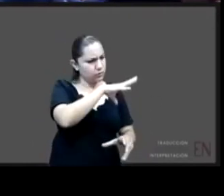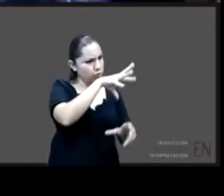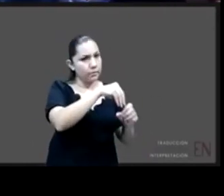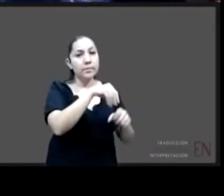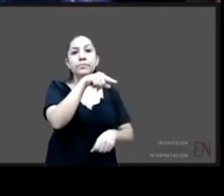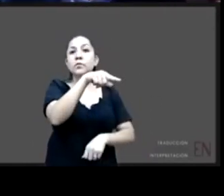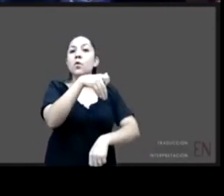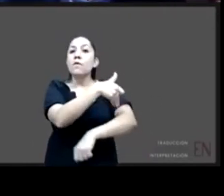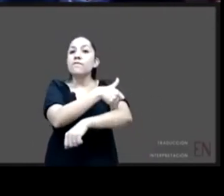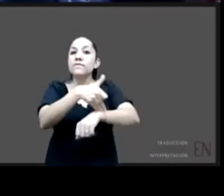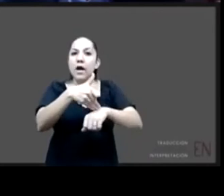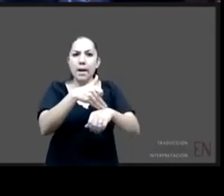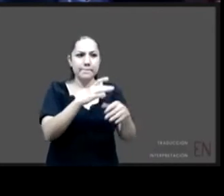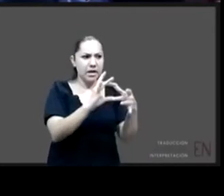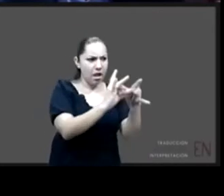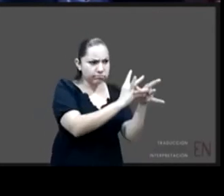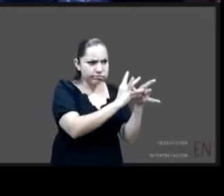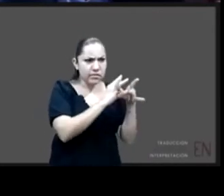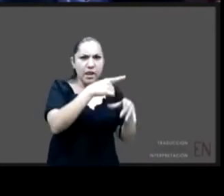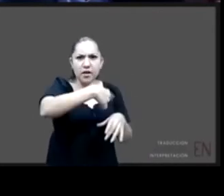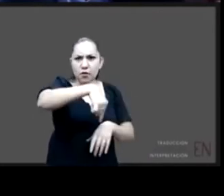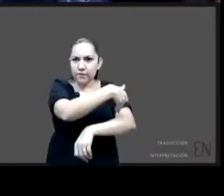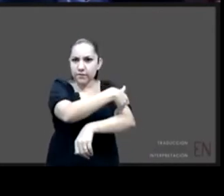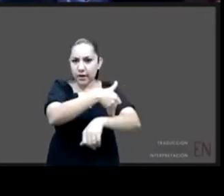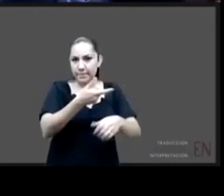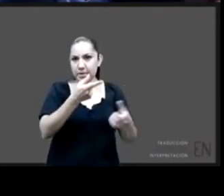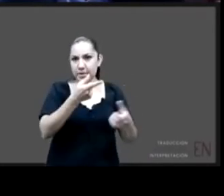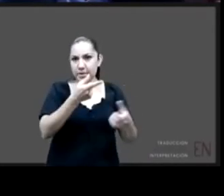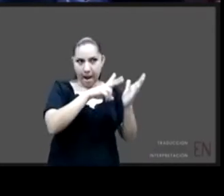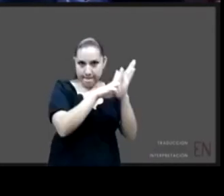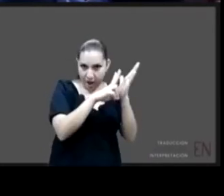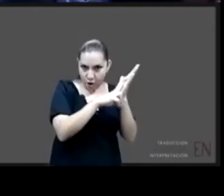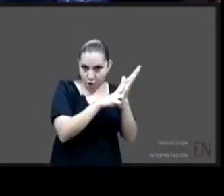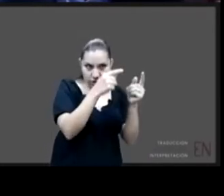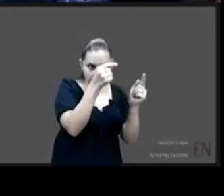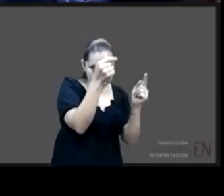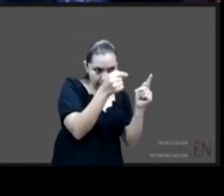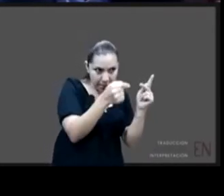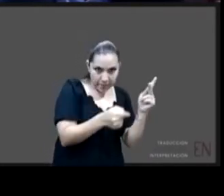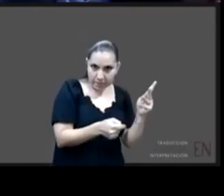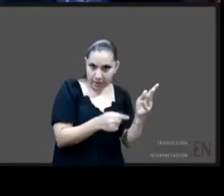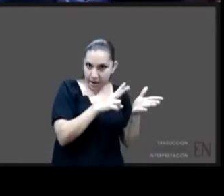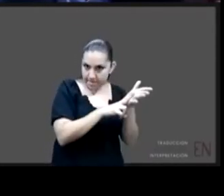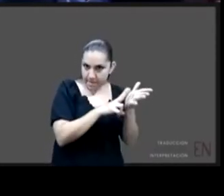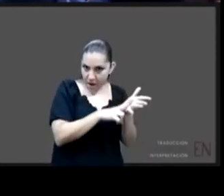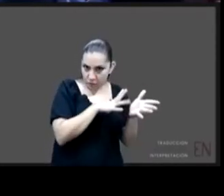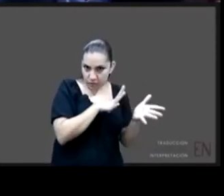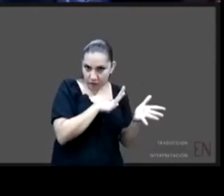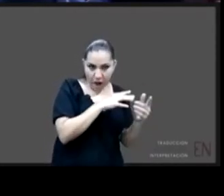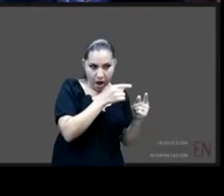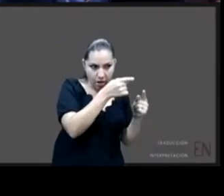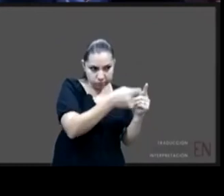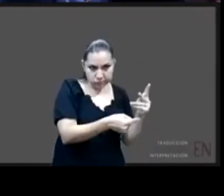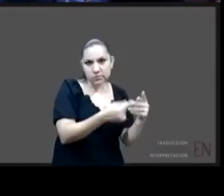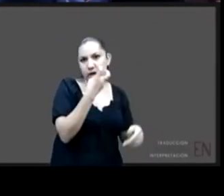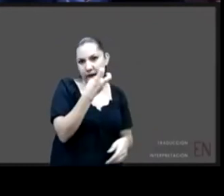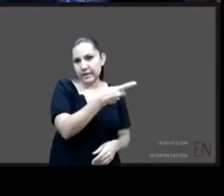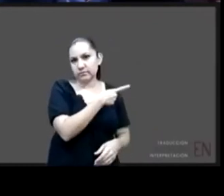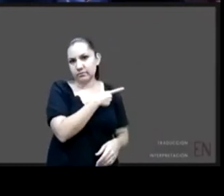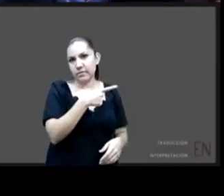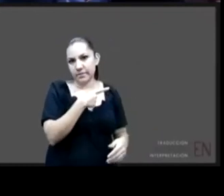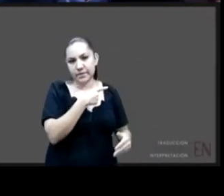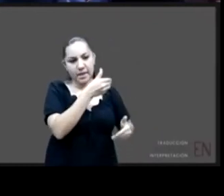valores evaluamos la capacidad de cuidado y no voy a decir una redundancia el formato